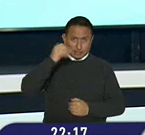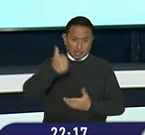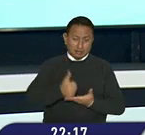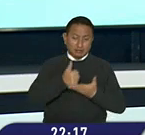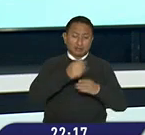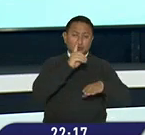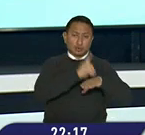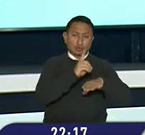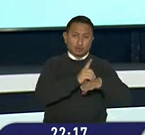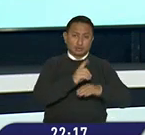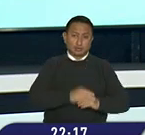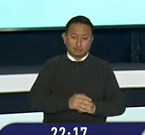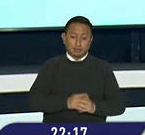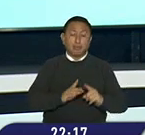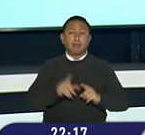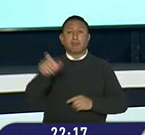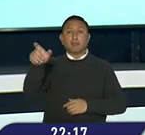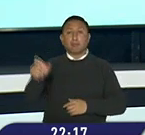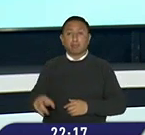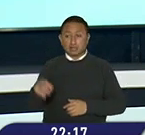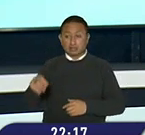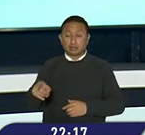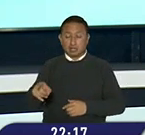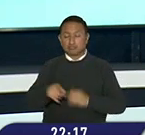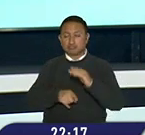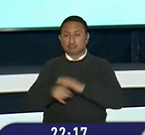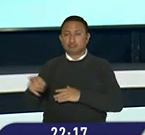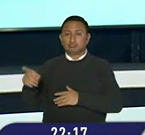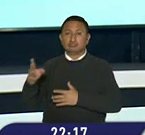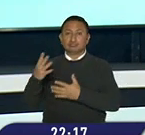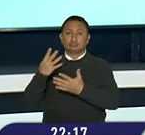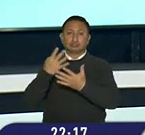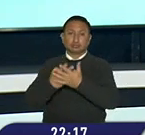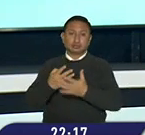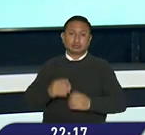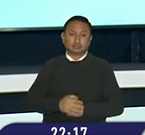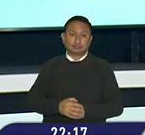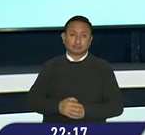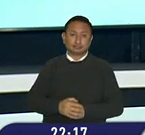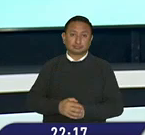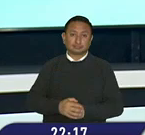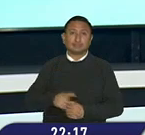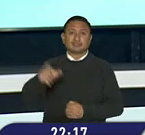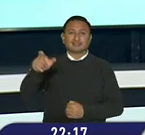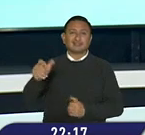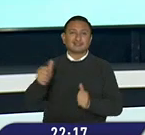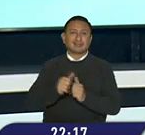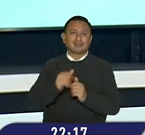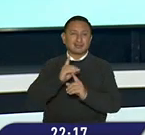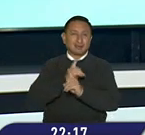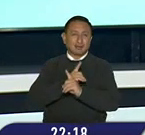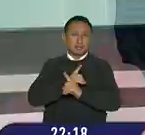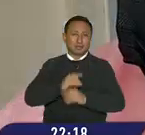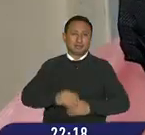médica mientras que el agresor recibió medidas sustitutivas por ser una persona con discapacidad.